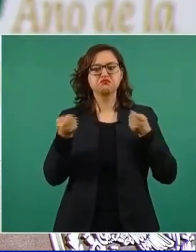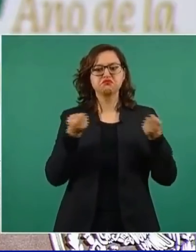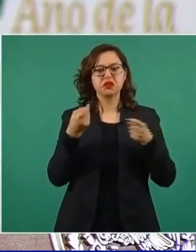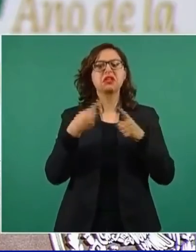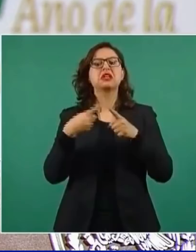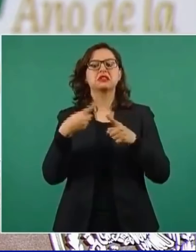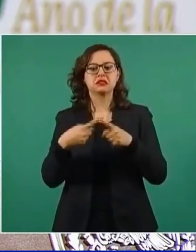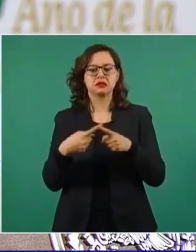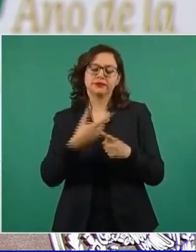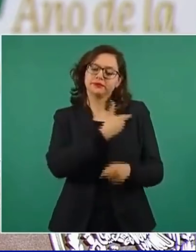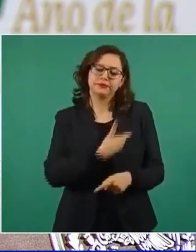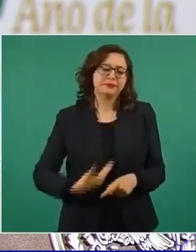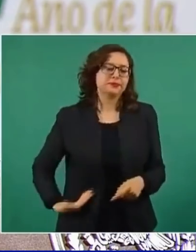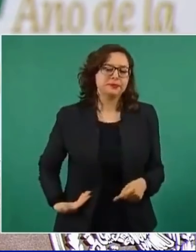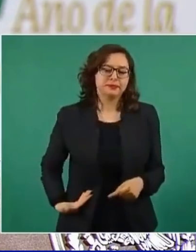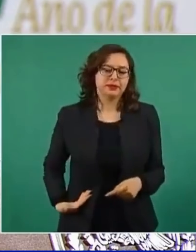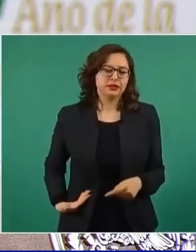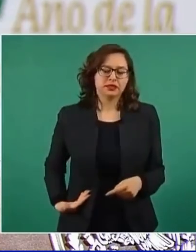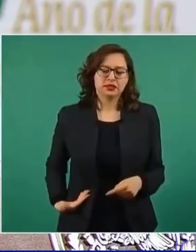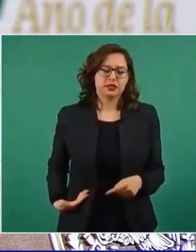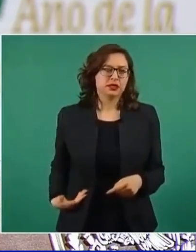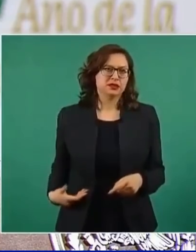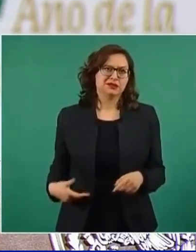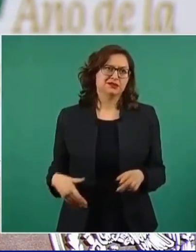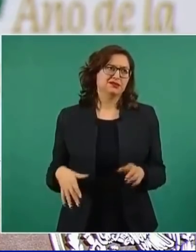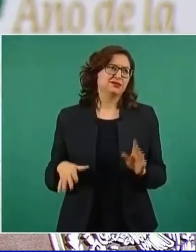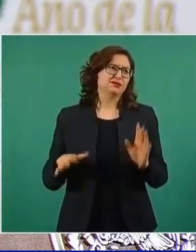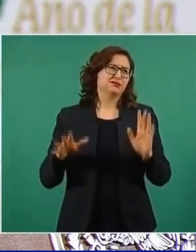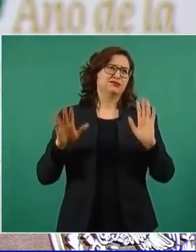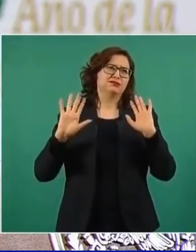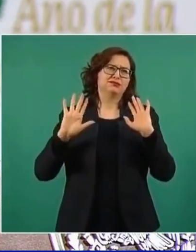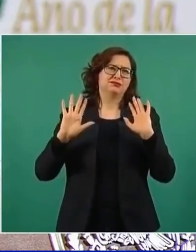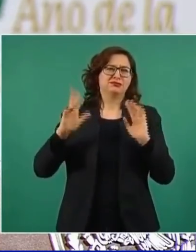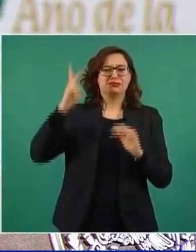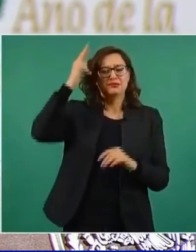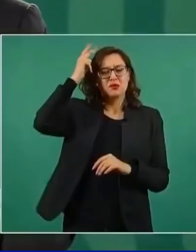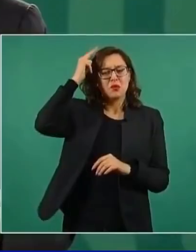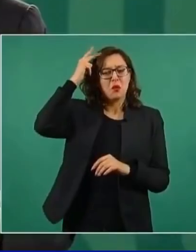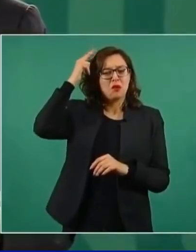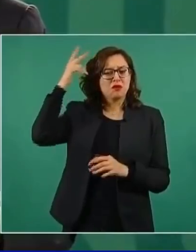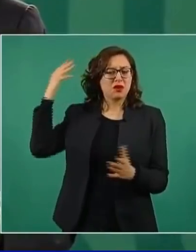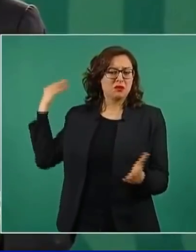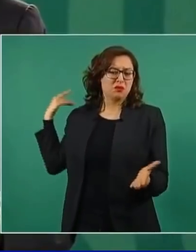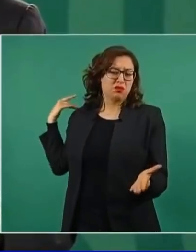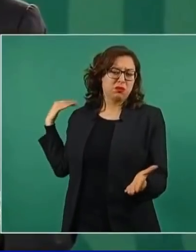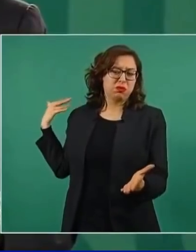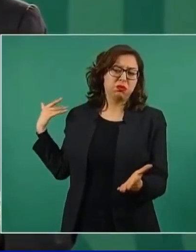Y esto venía desde la época de Porfirio Díaz.